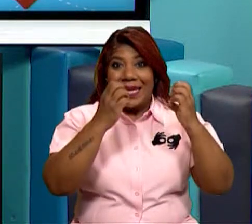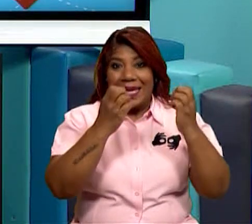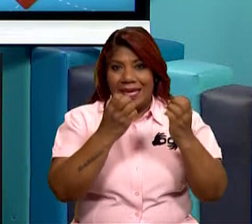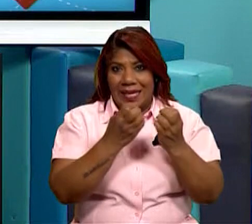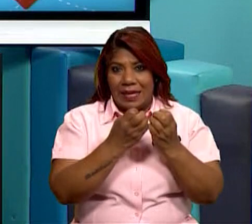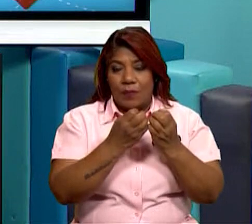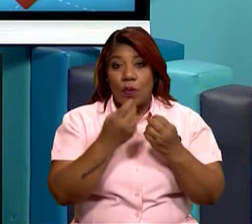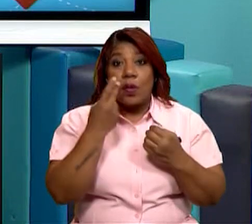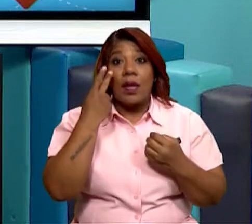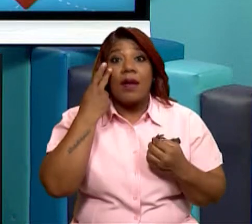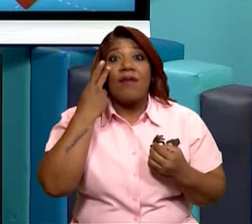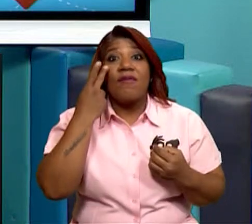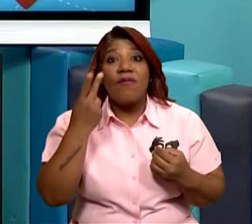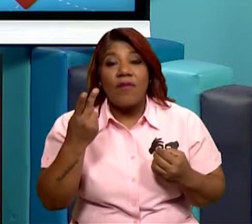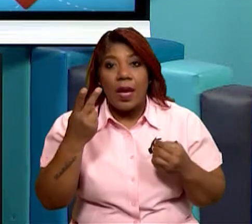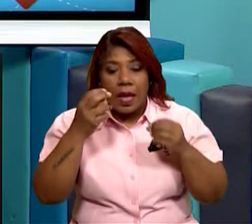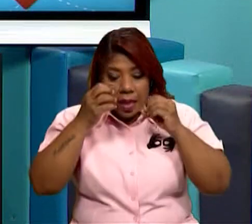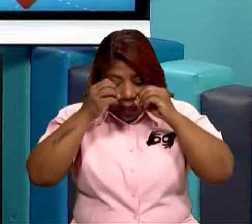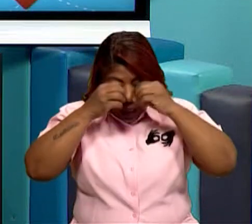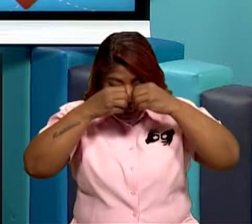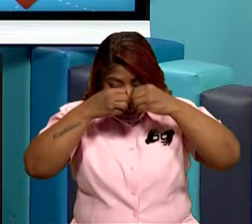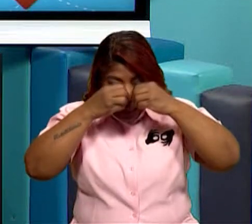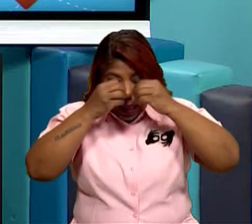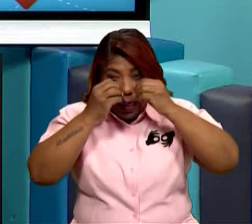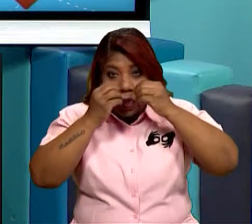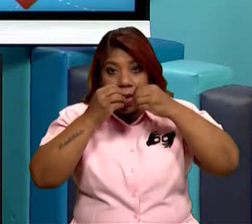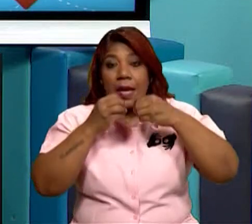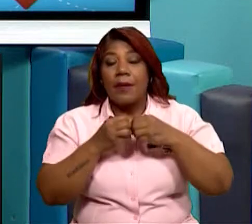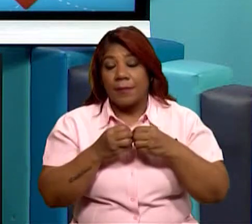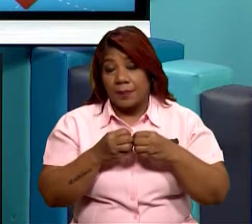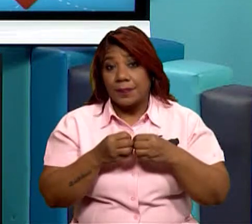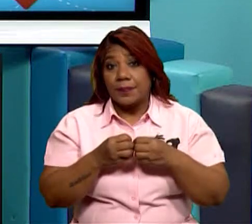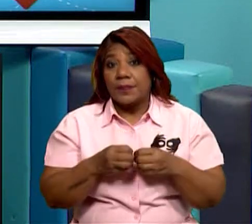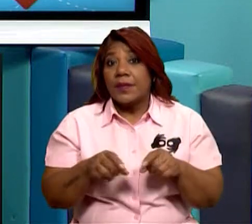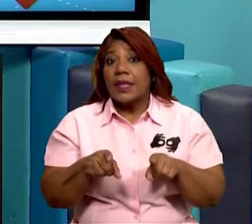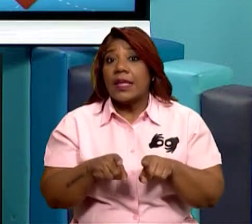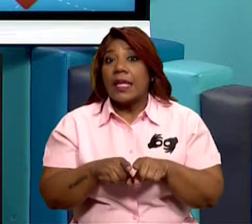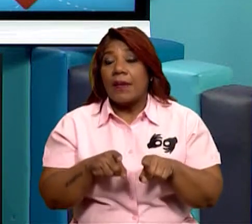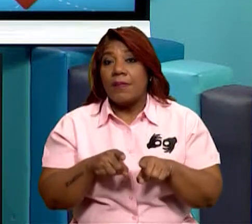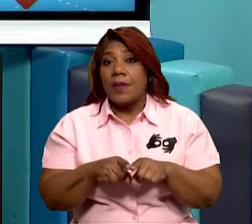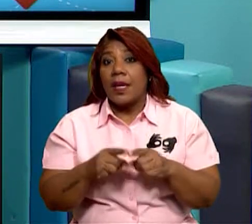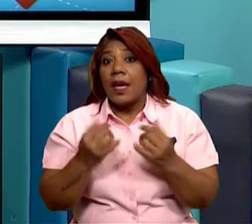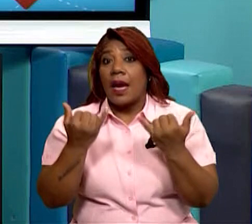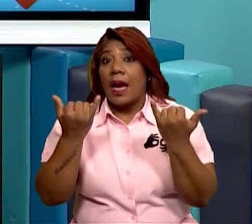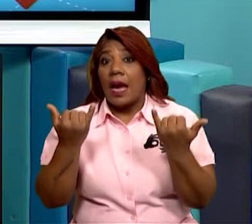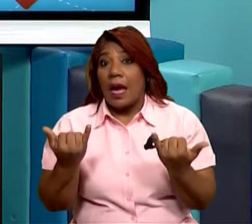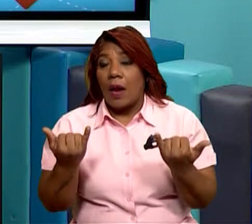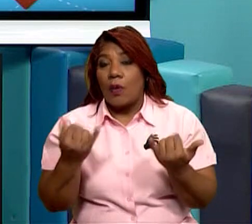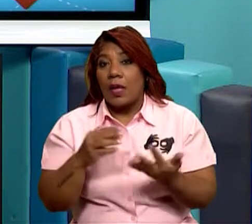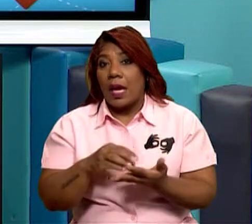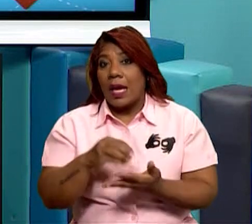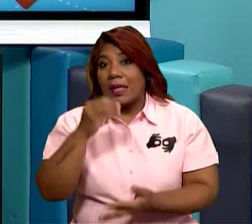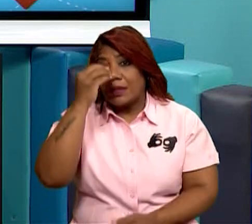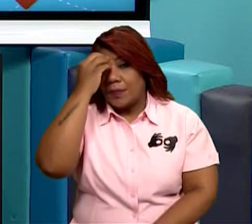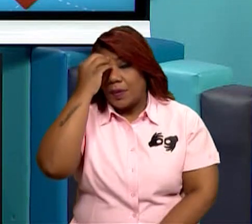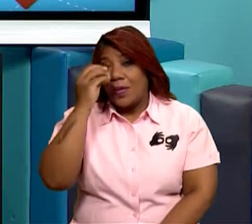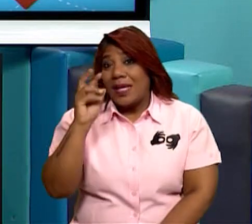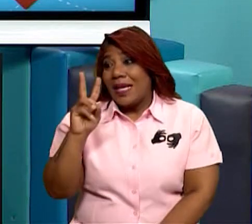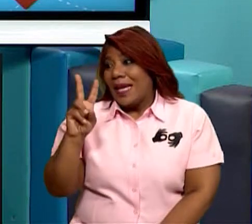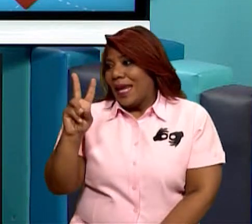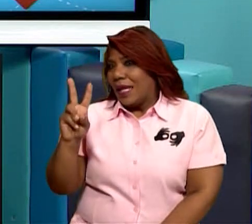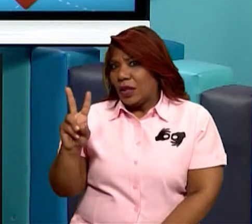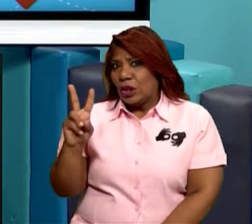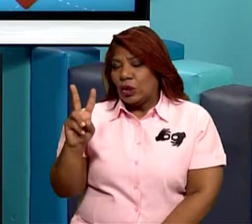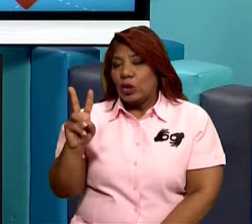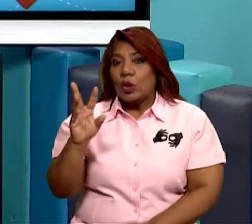pequeños, que es el microscopio, y también nosotros estamos viendo los dos tipos de células que estamos